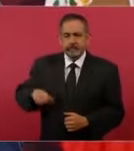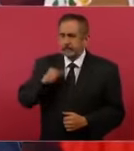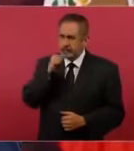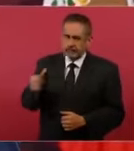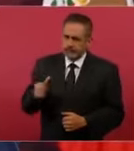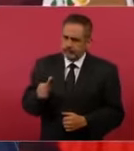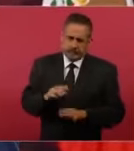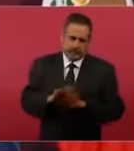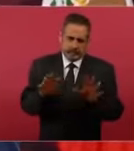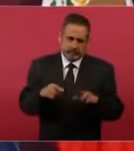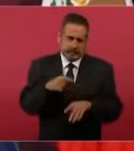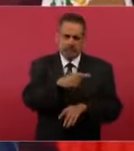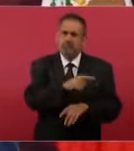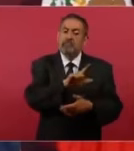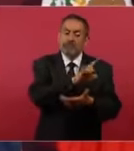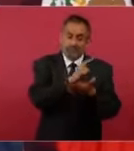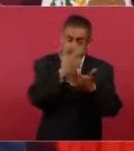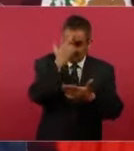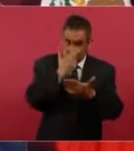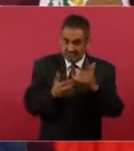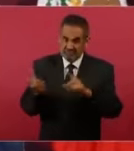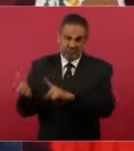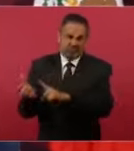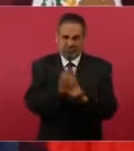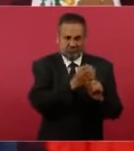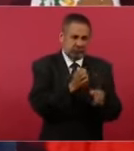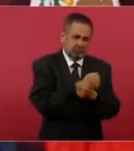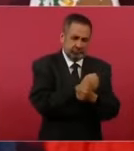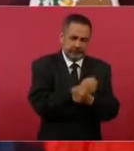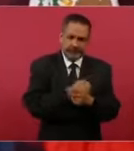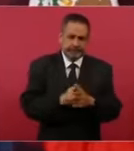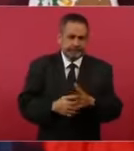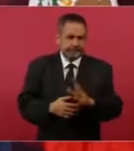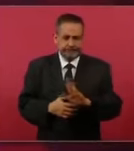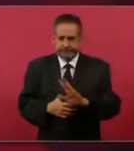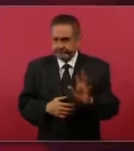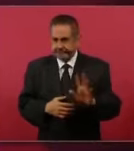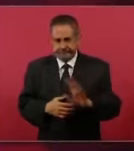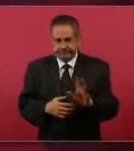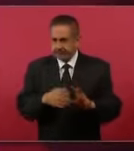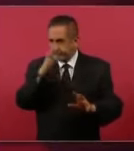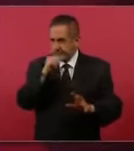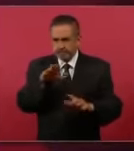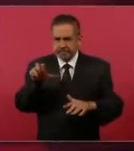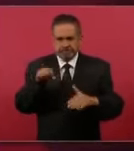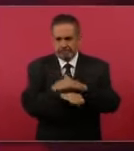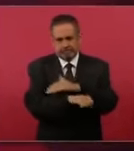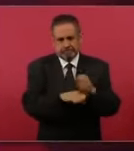están cometiendo un delito al tenerlos secuestrados.